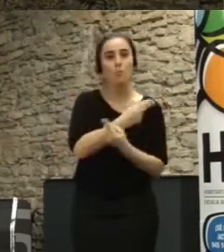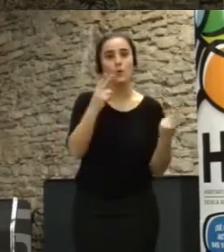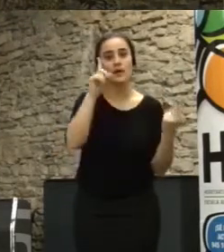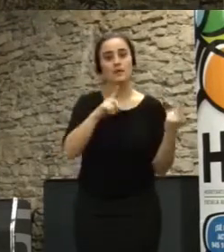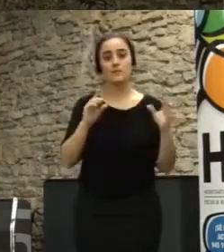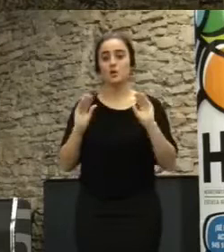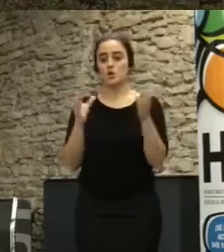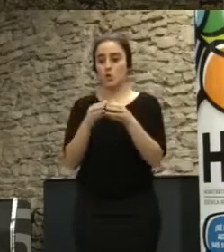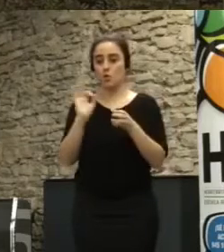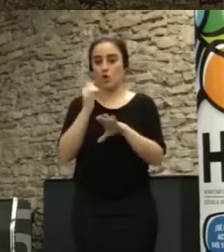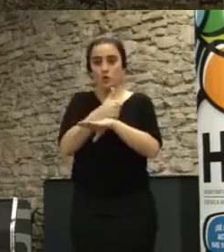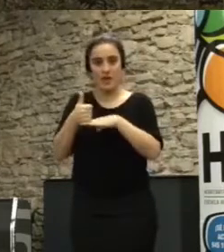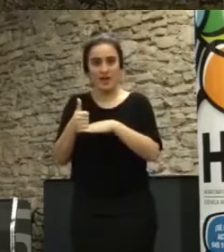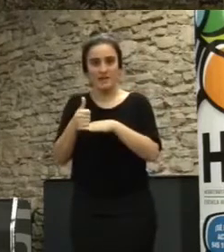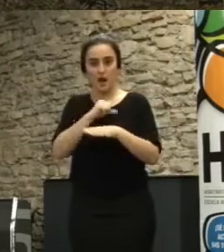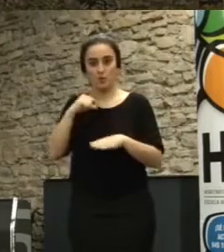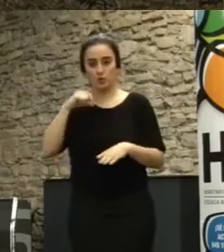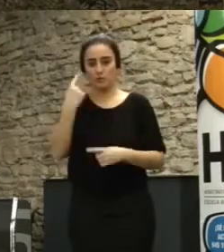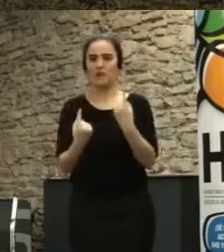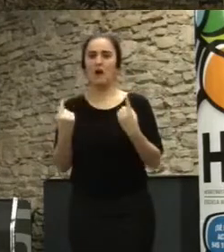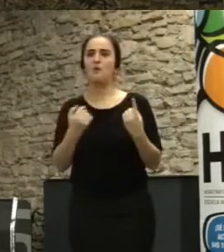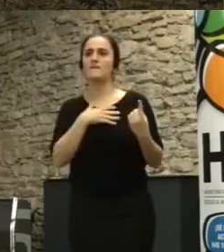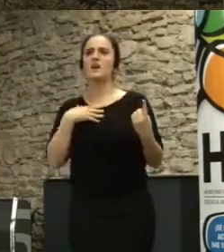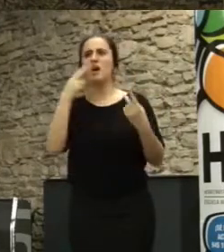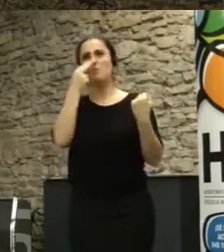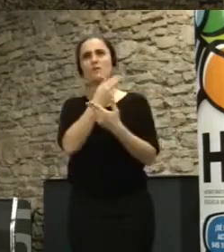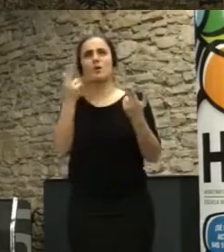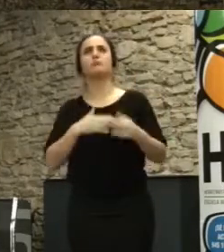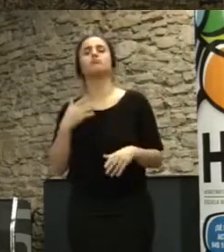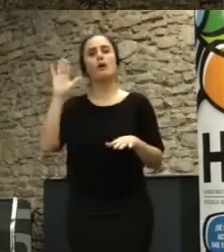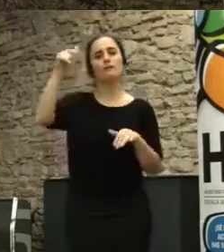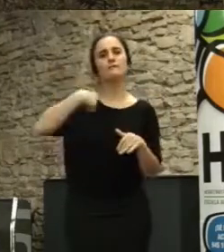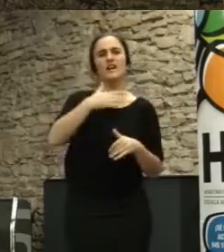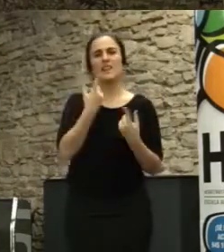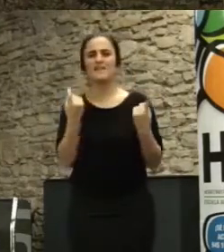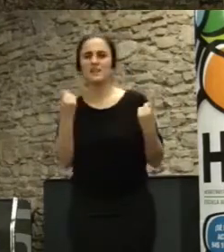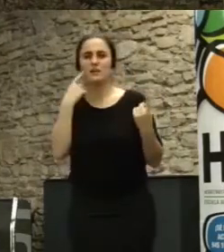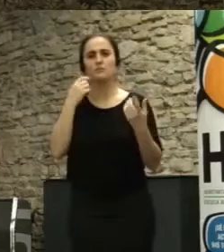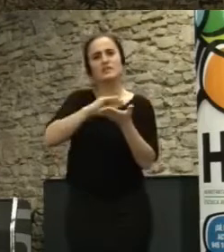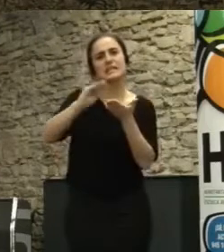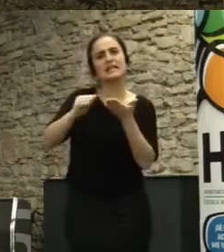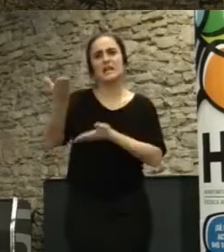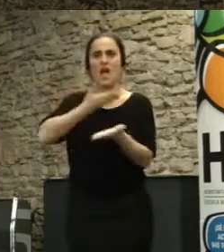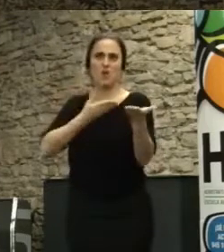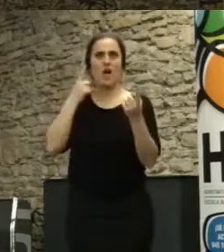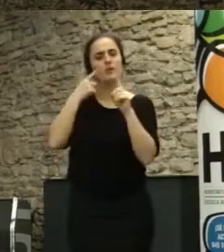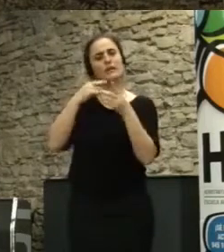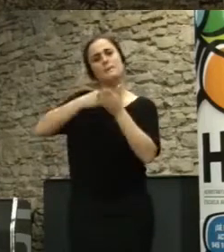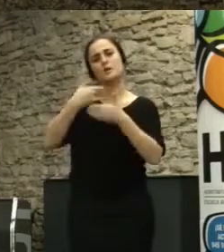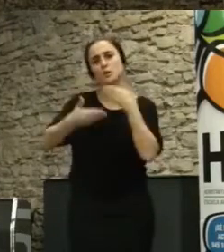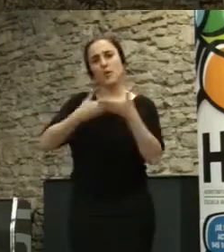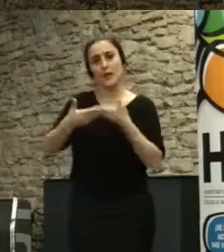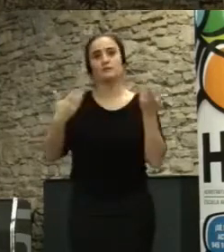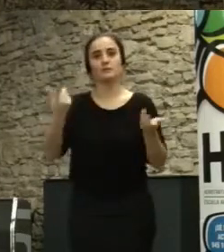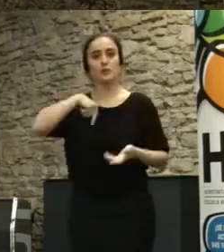autónoma, algunos escalan a lo público, oye, pues que necesito ayuda de una secretaría para hacer este proyecto, pues digamos que el Medialab Prado media